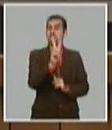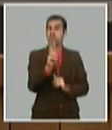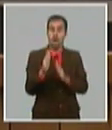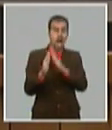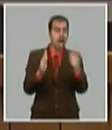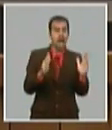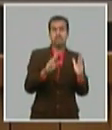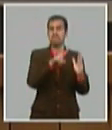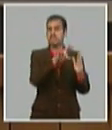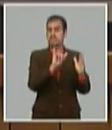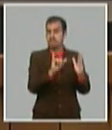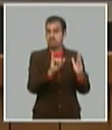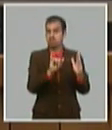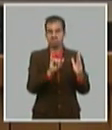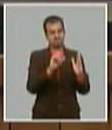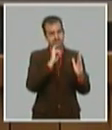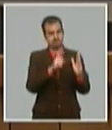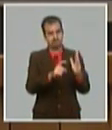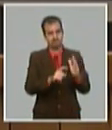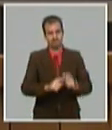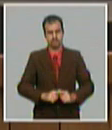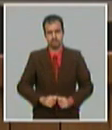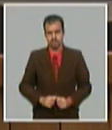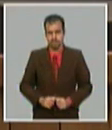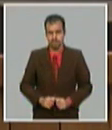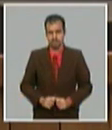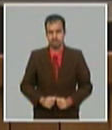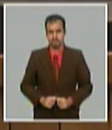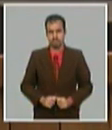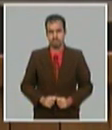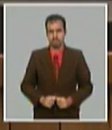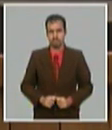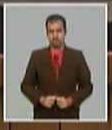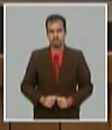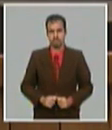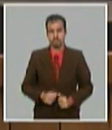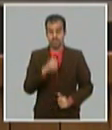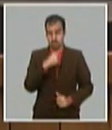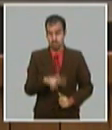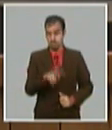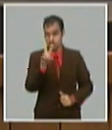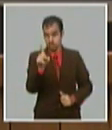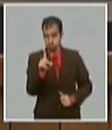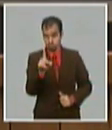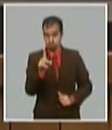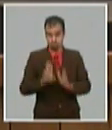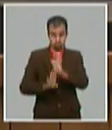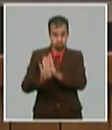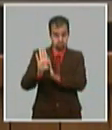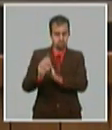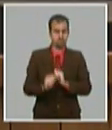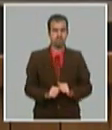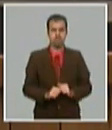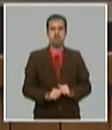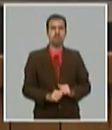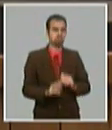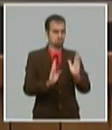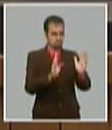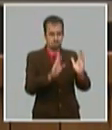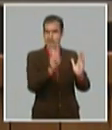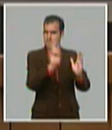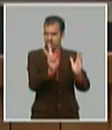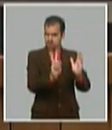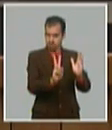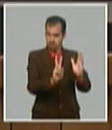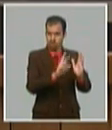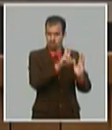queríamos pero si crecemos entre un 6 y un 7 en el 21 y volvemos a crecer entre un 6 y un 7 en el